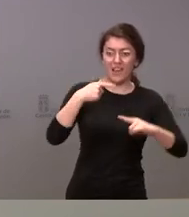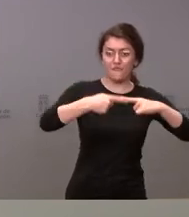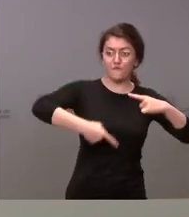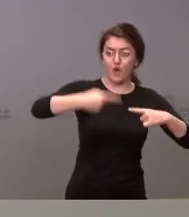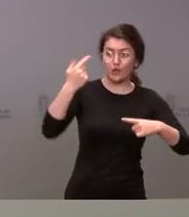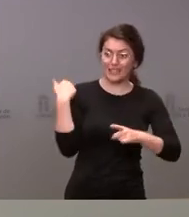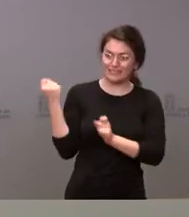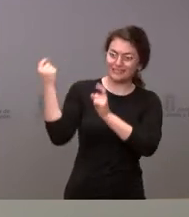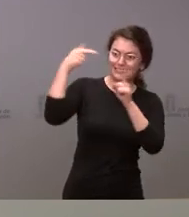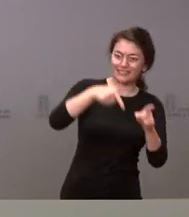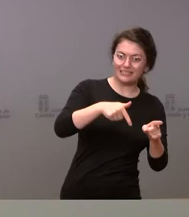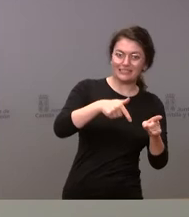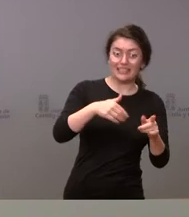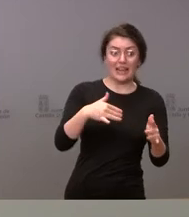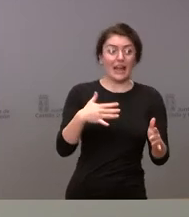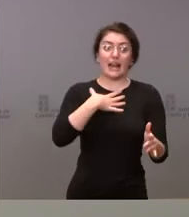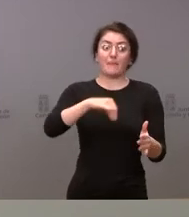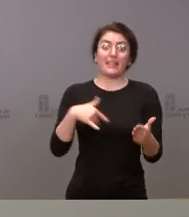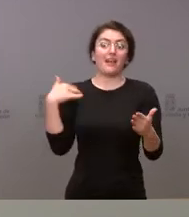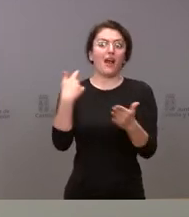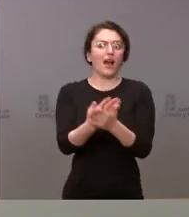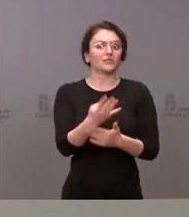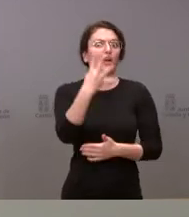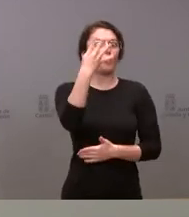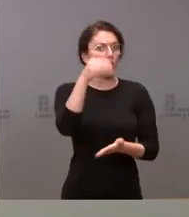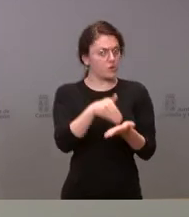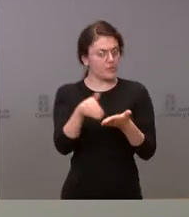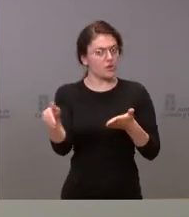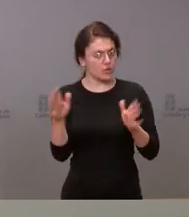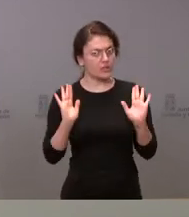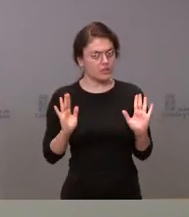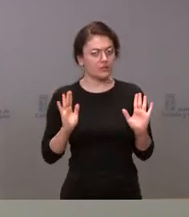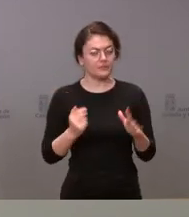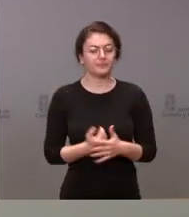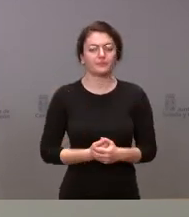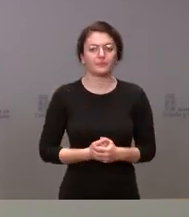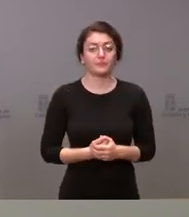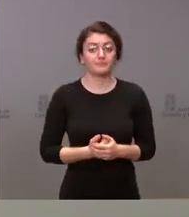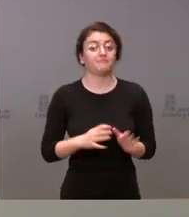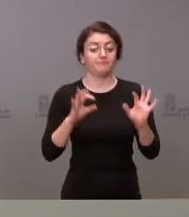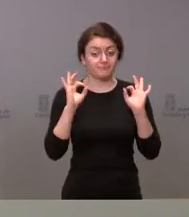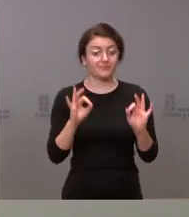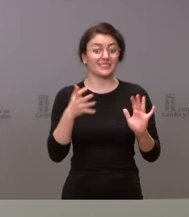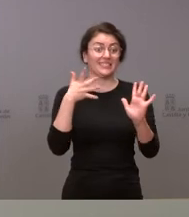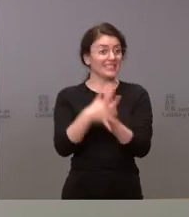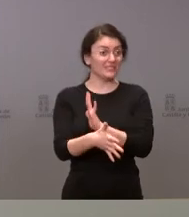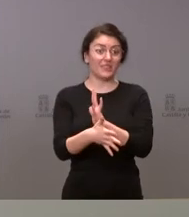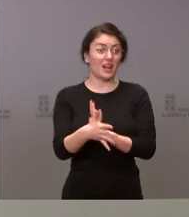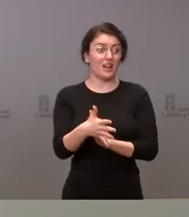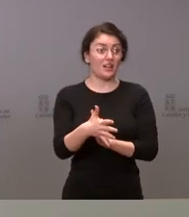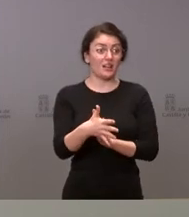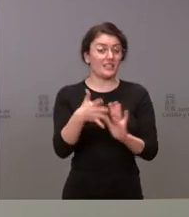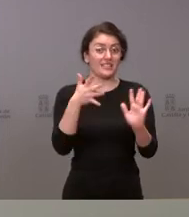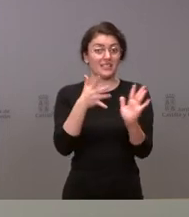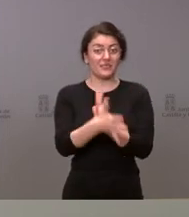plantearse que puedan llegar hasta 4 millones la cifra es muy importante. Lógicamente va a exceder las posibilidades de acogida de los